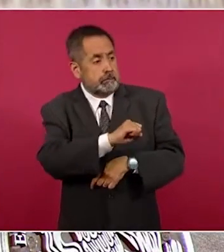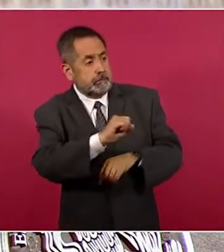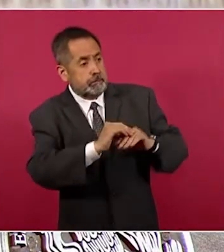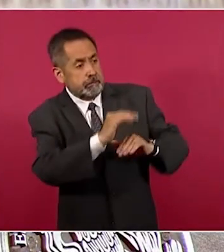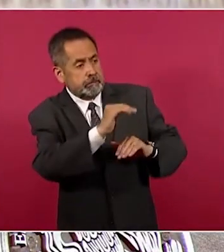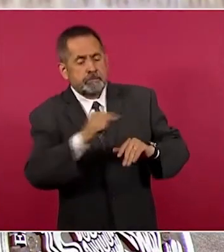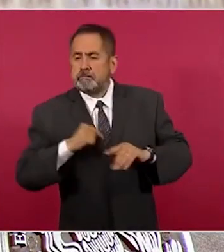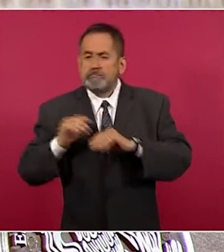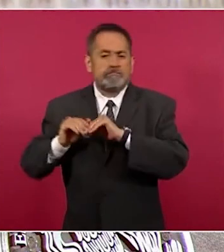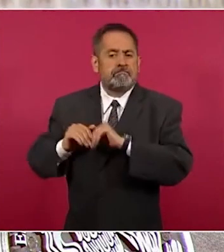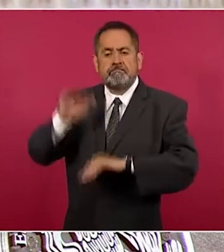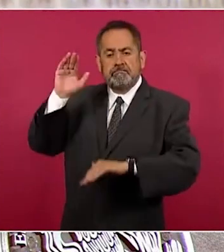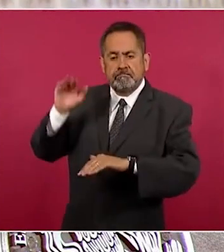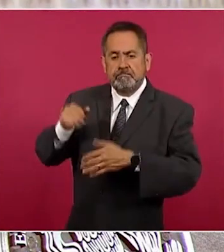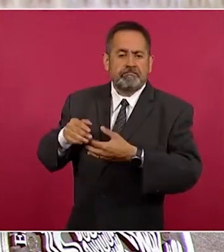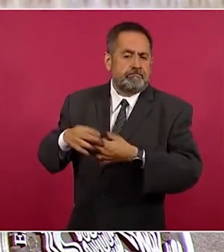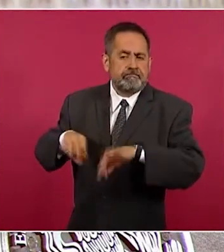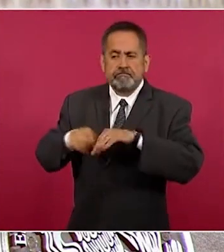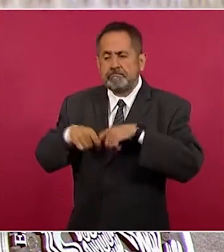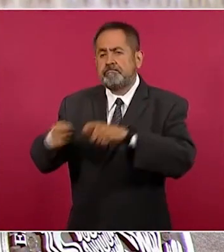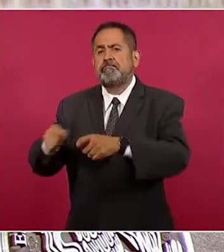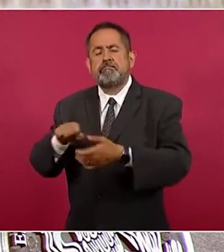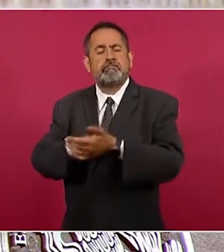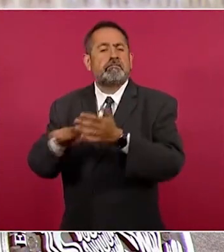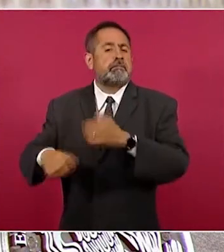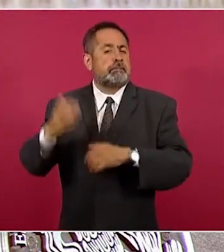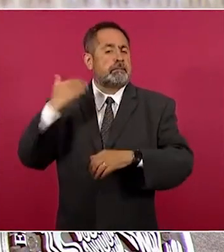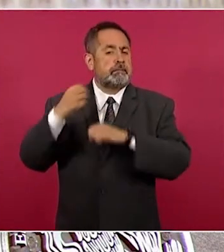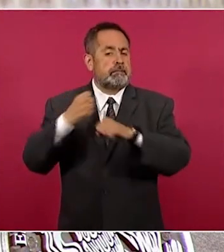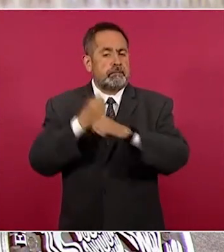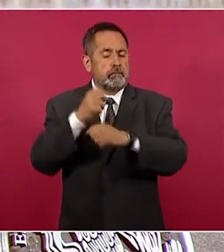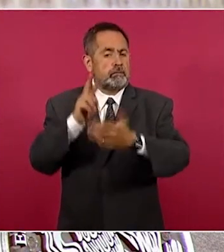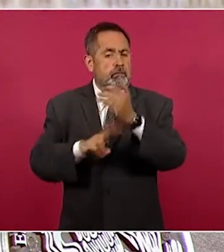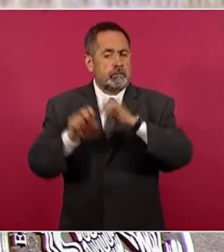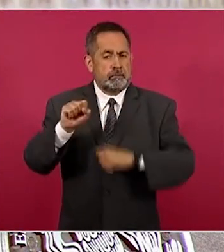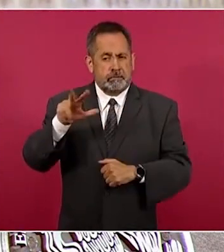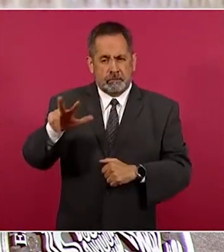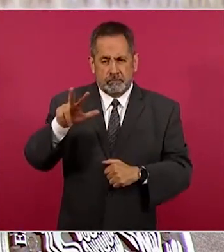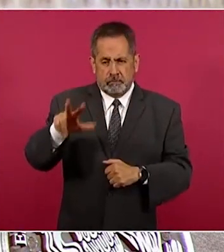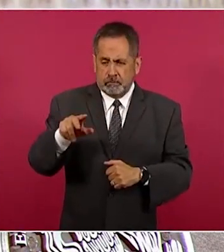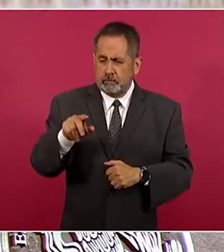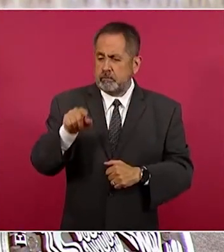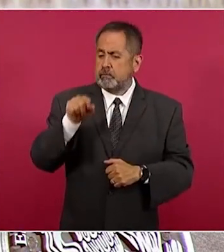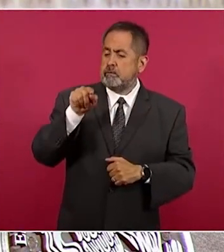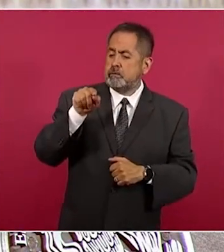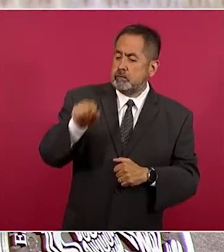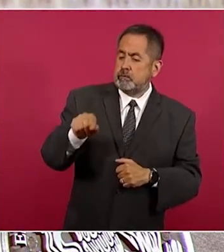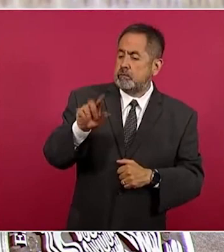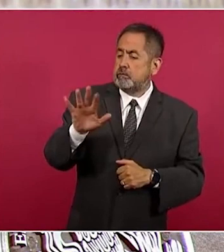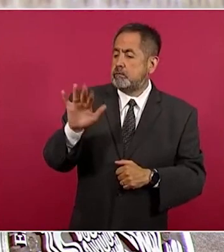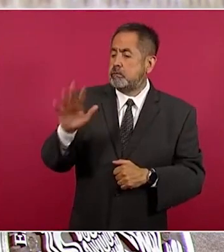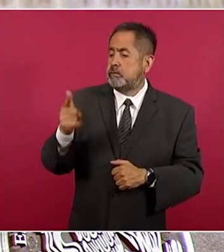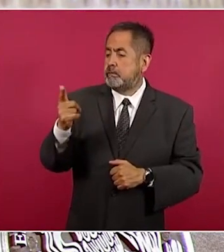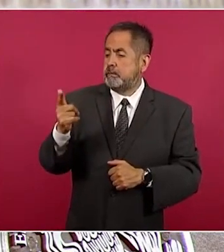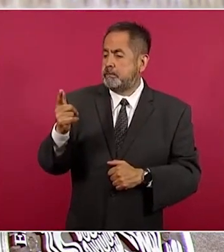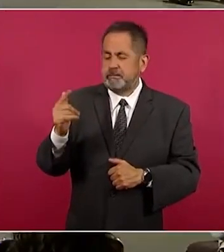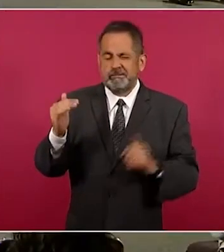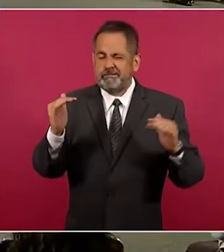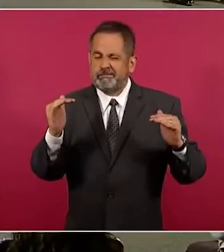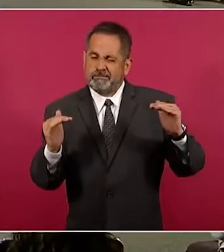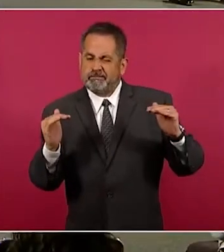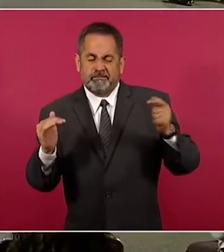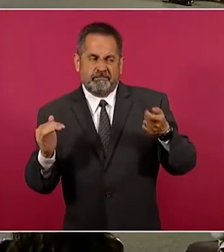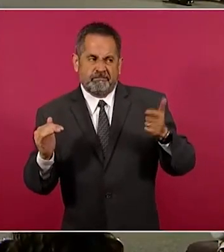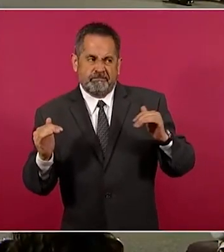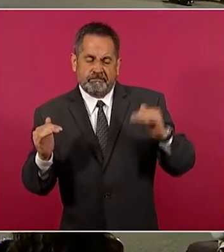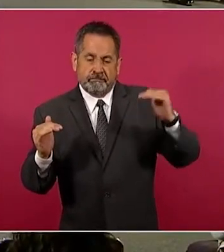En el 2018 hubo, quedó en un punto 57 por debajo de la inflación registrada en